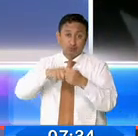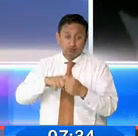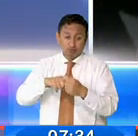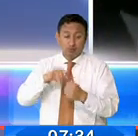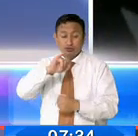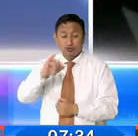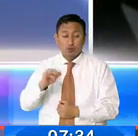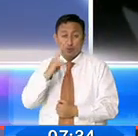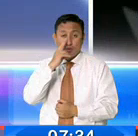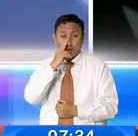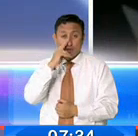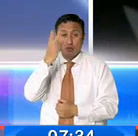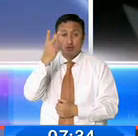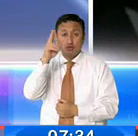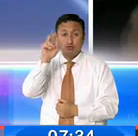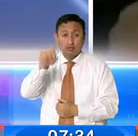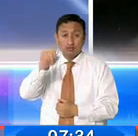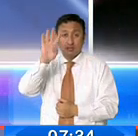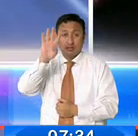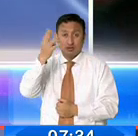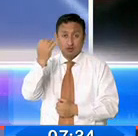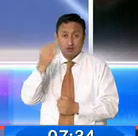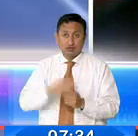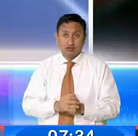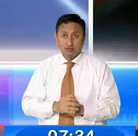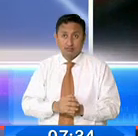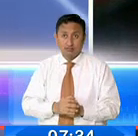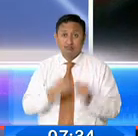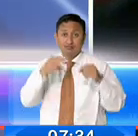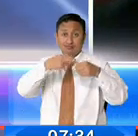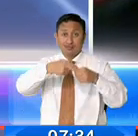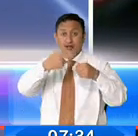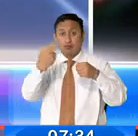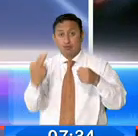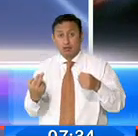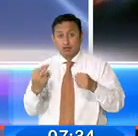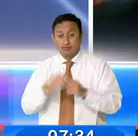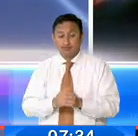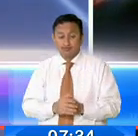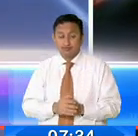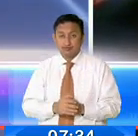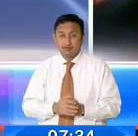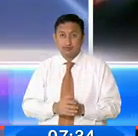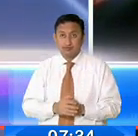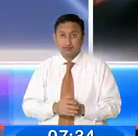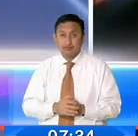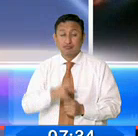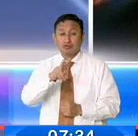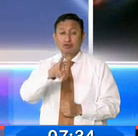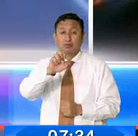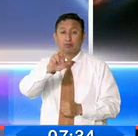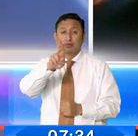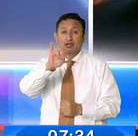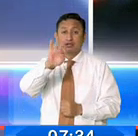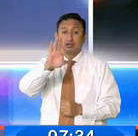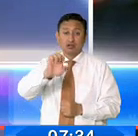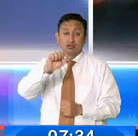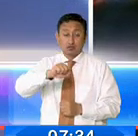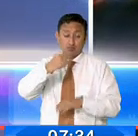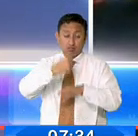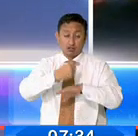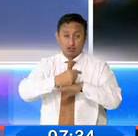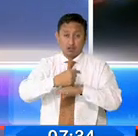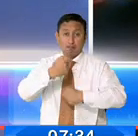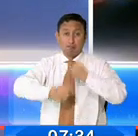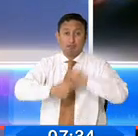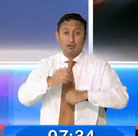es en junio, perdón, del 2014. ¿Cuál es la fecha de salida de la agencia Veritas, donde yo trabajaba como gerente, en